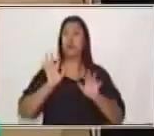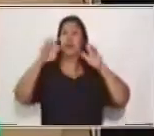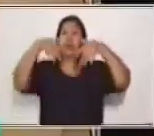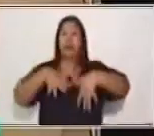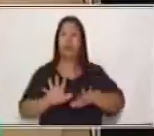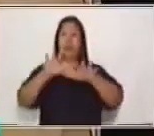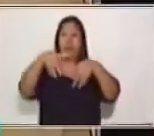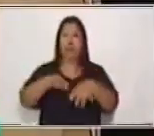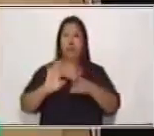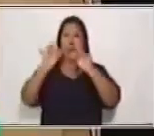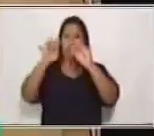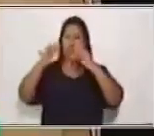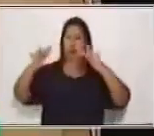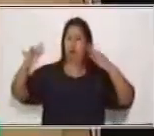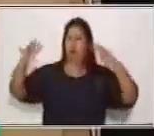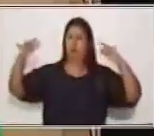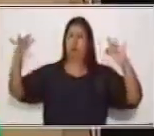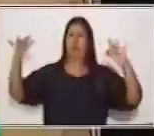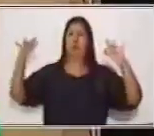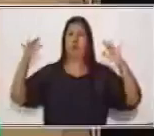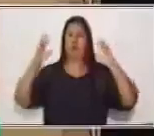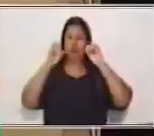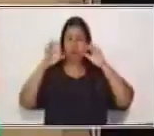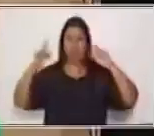la aleta de un...